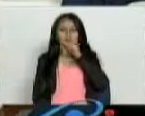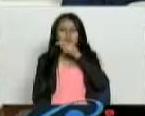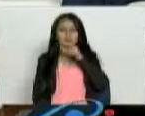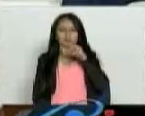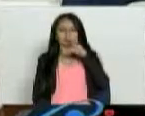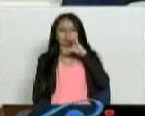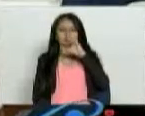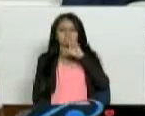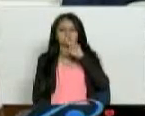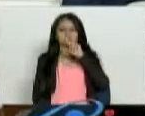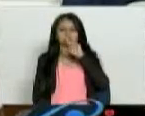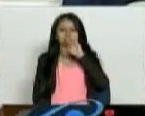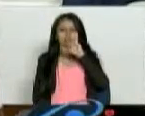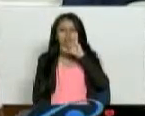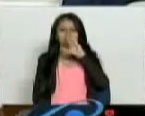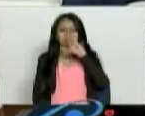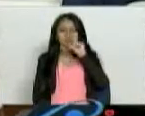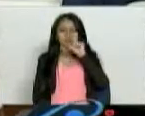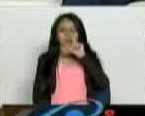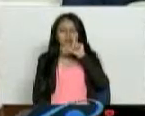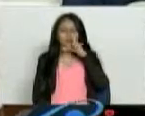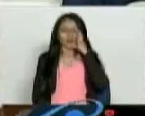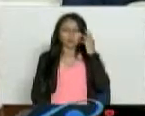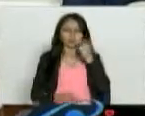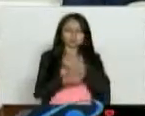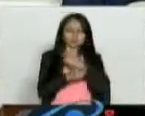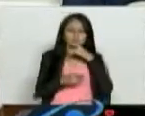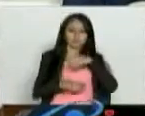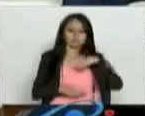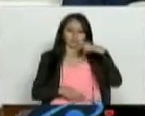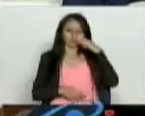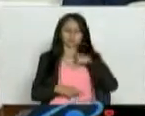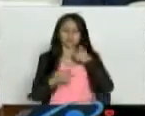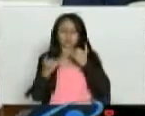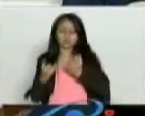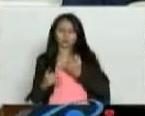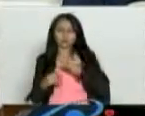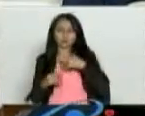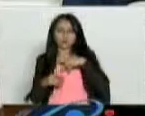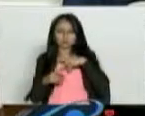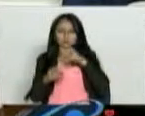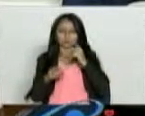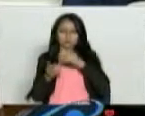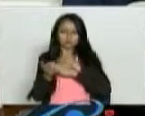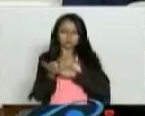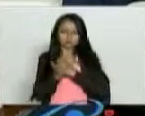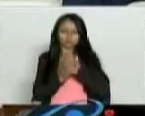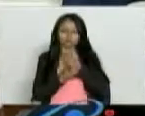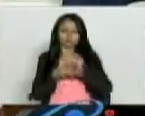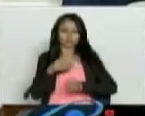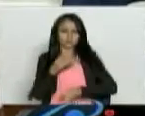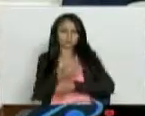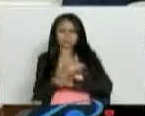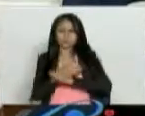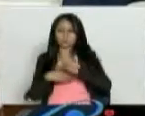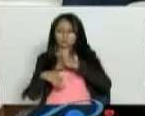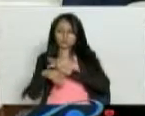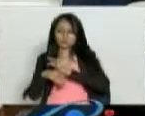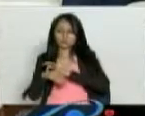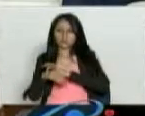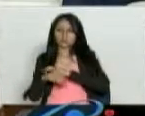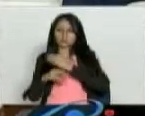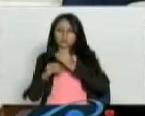el doctor, el fisiatra. En el momento estoy en tratamiento con un doctor que